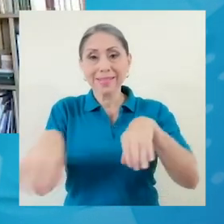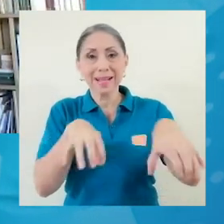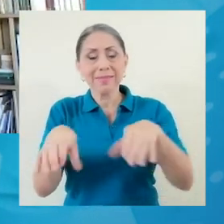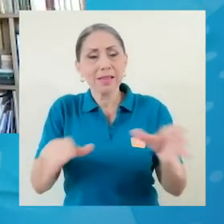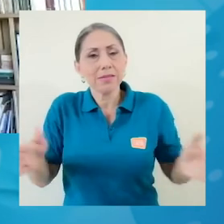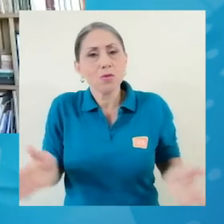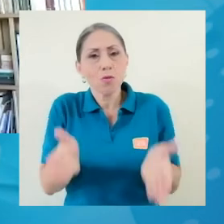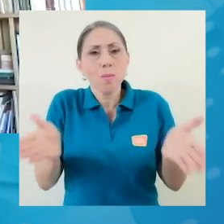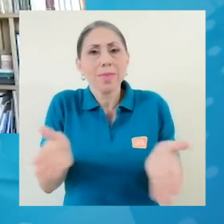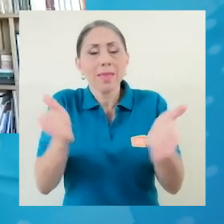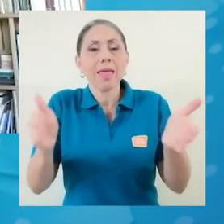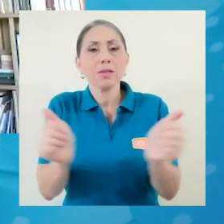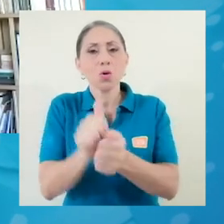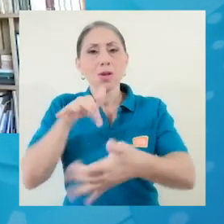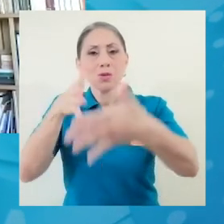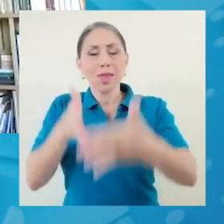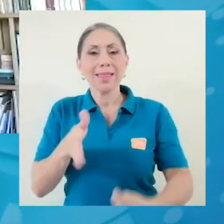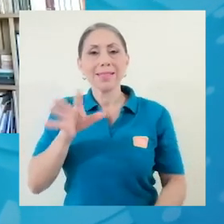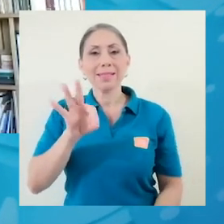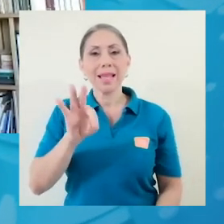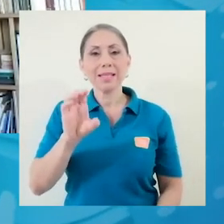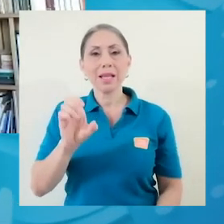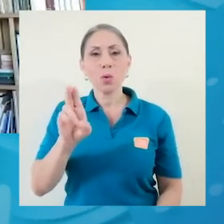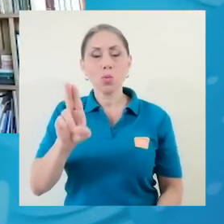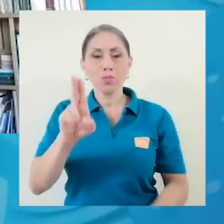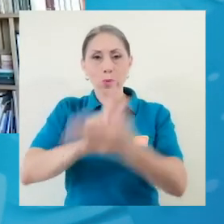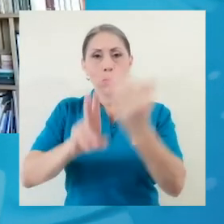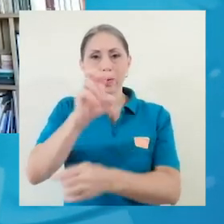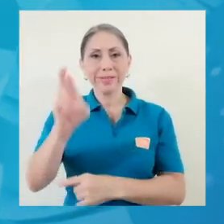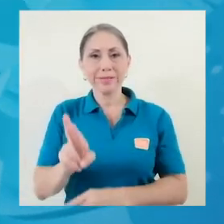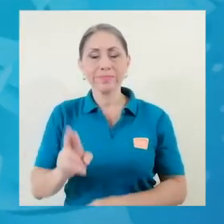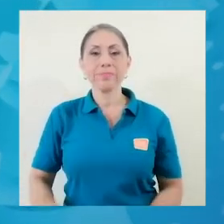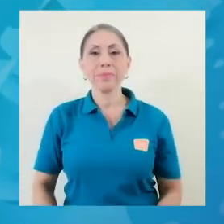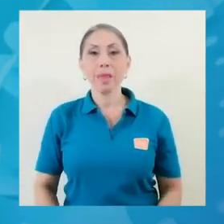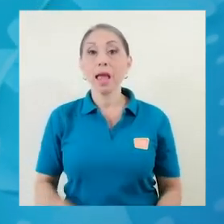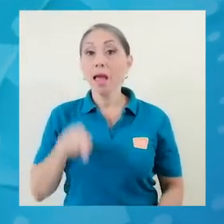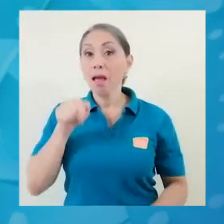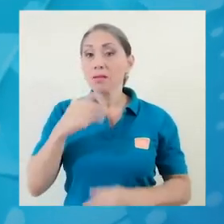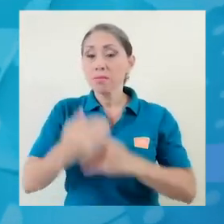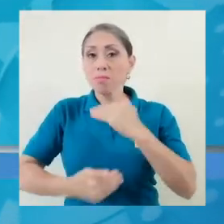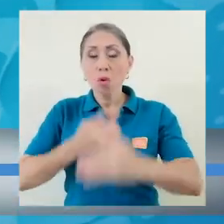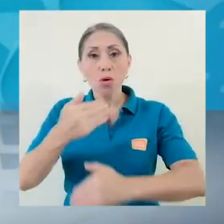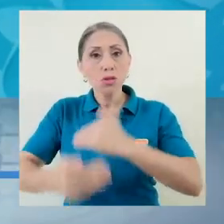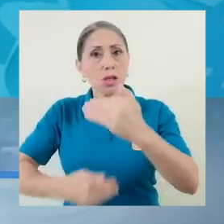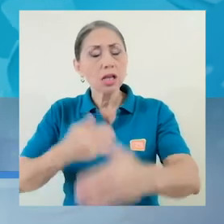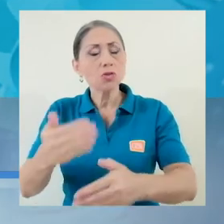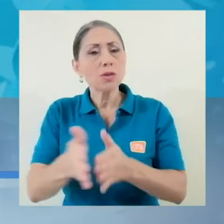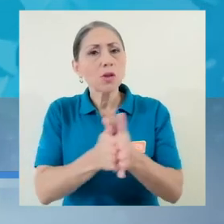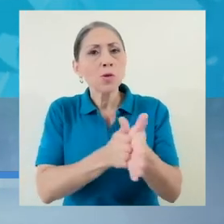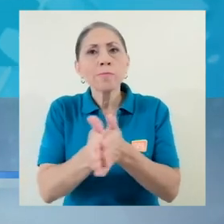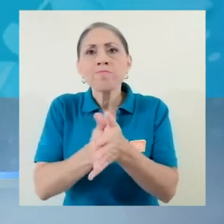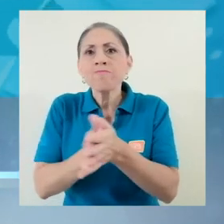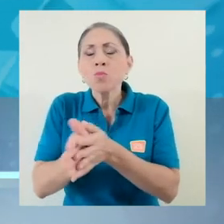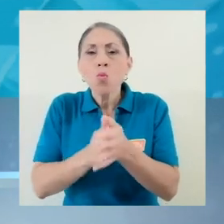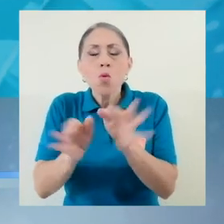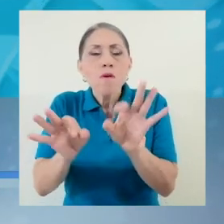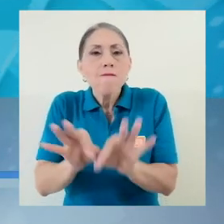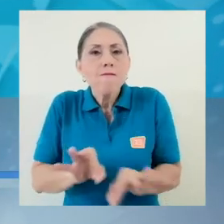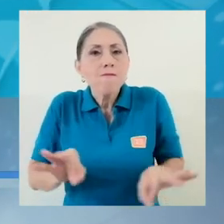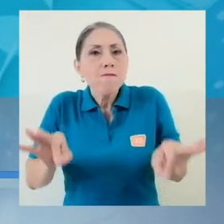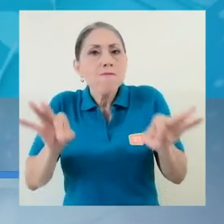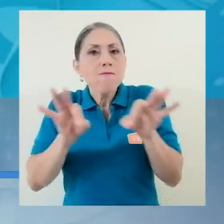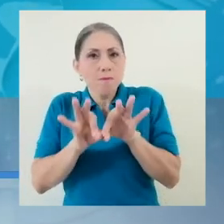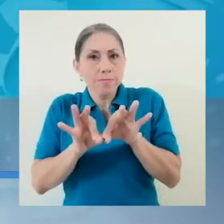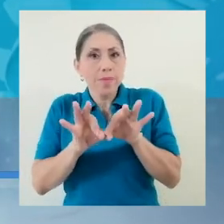sido fomentadas por estudiantes de TCU de la UCR. Tengo que decir que este proceso ha sido muy enriquecedor,